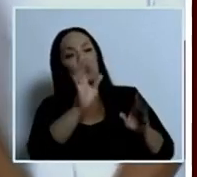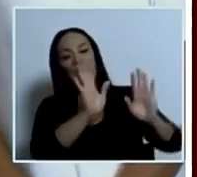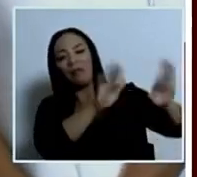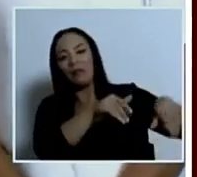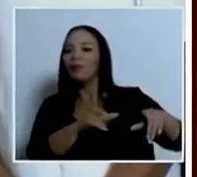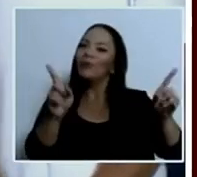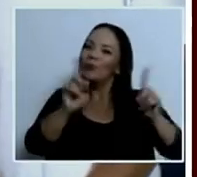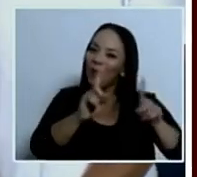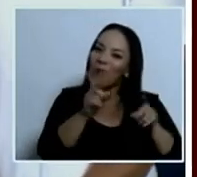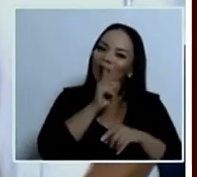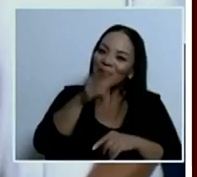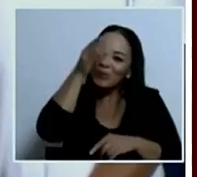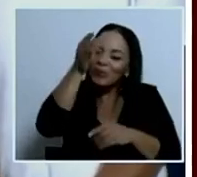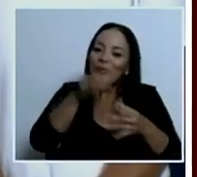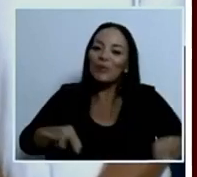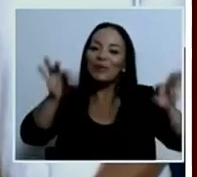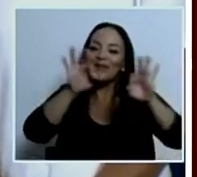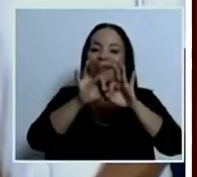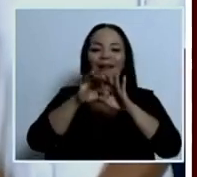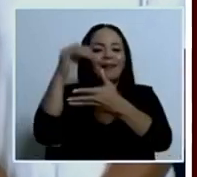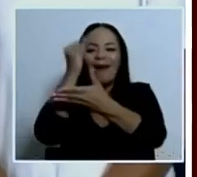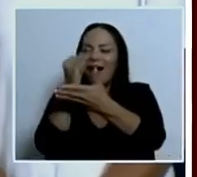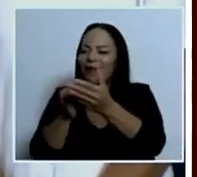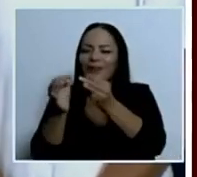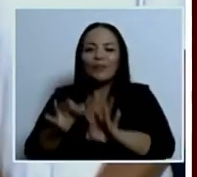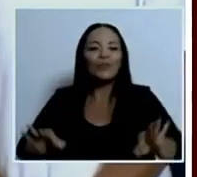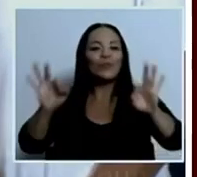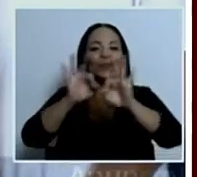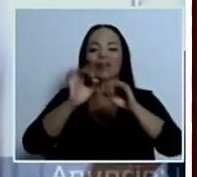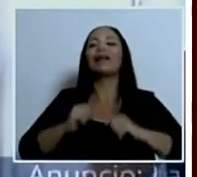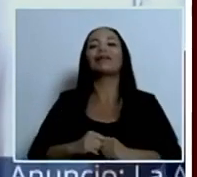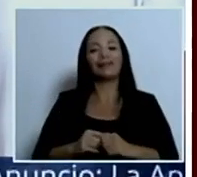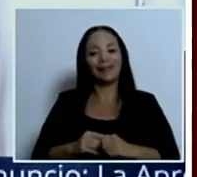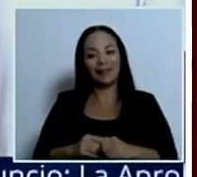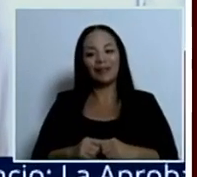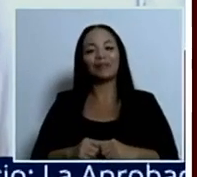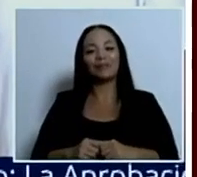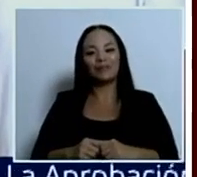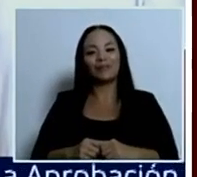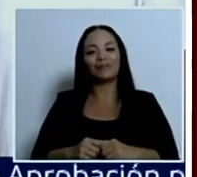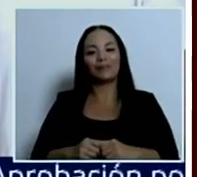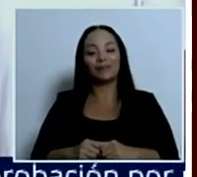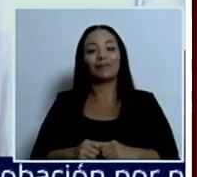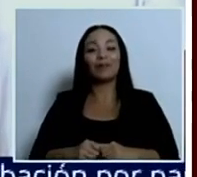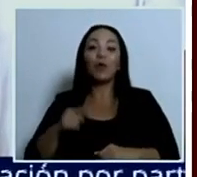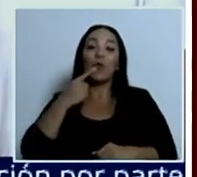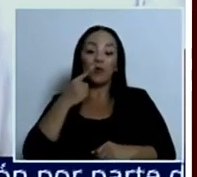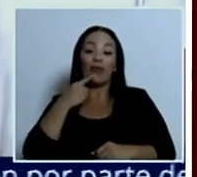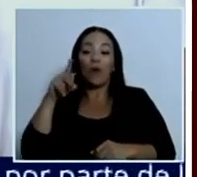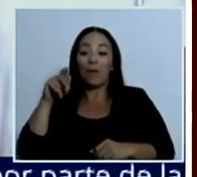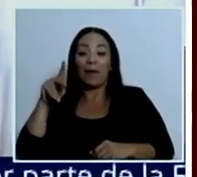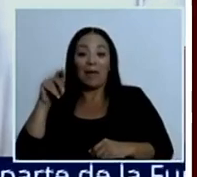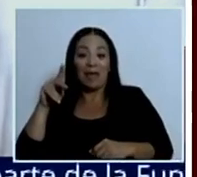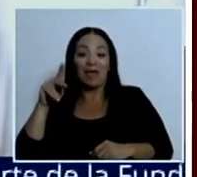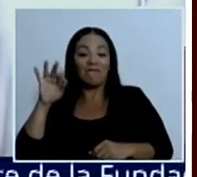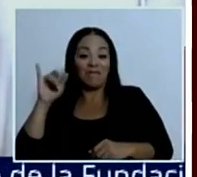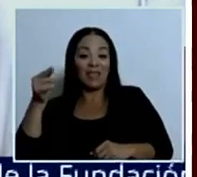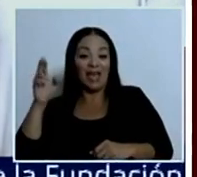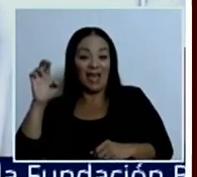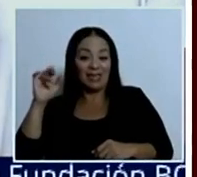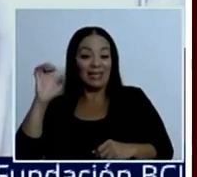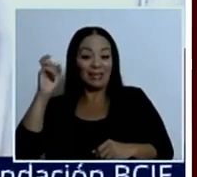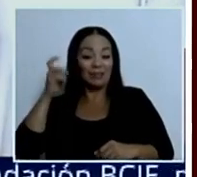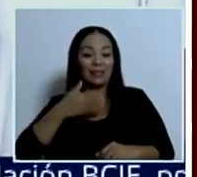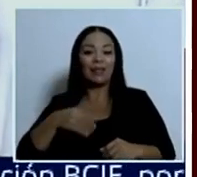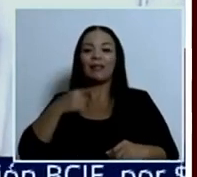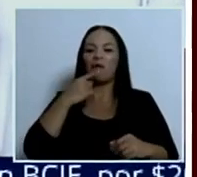el arte es muy importante. Lo resumen, ¿para qué tractores sin violines? Bueno, aquí hay, no hay ni